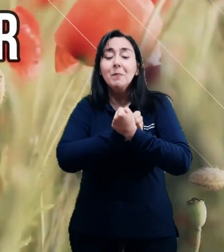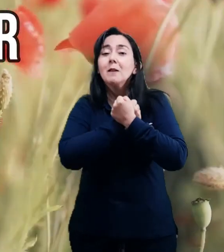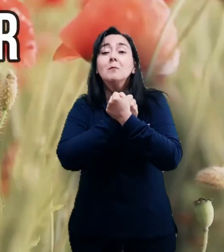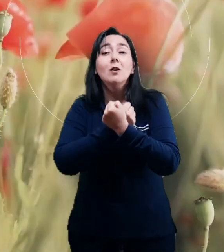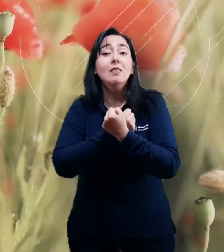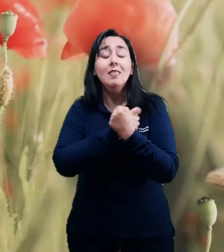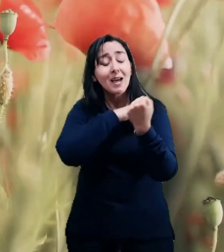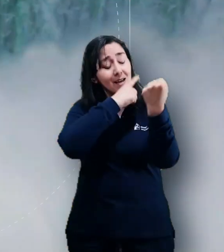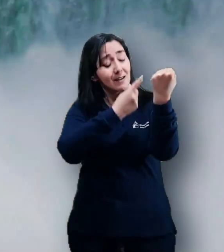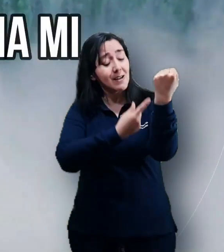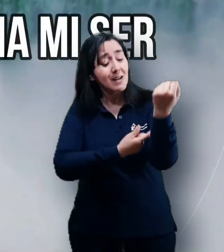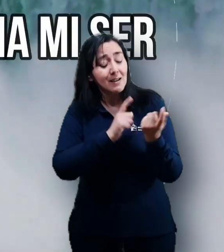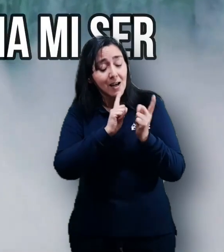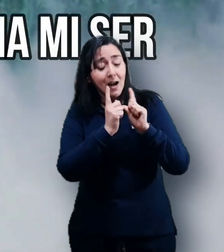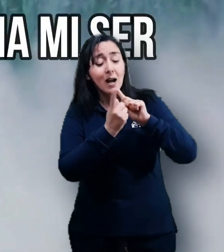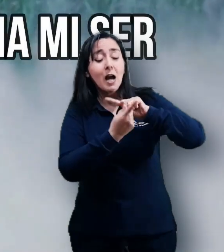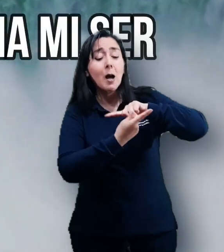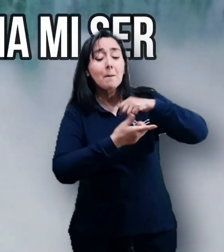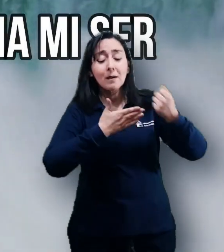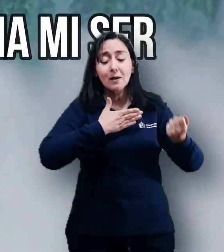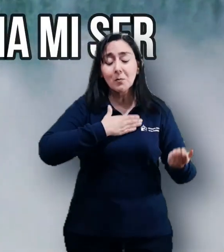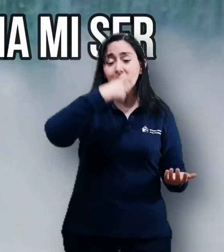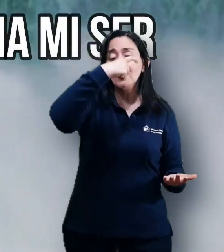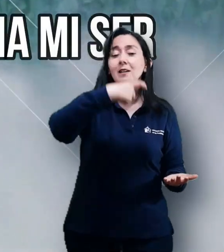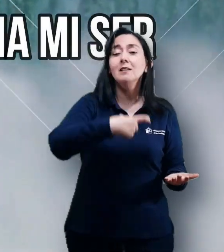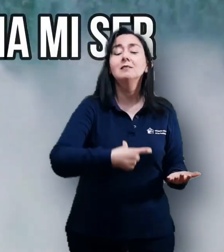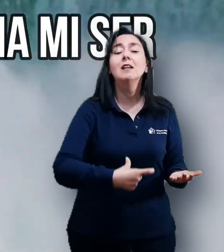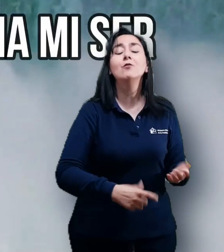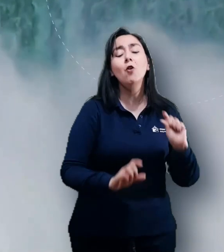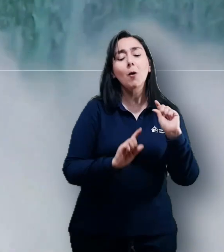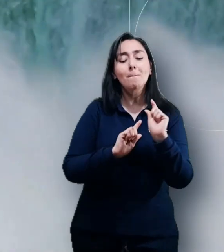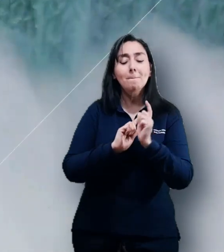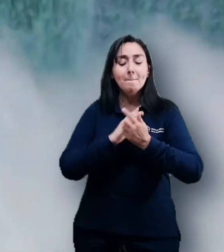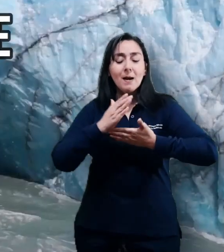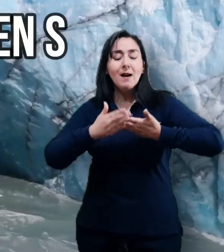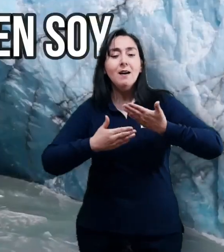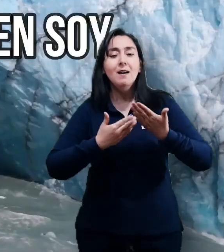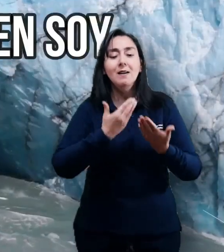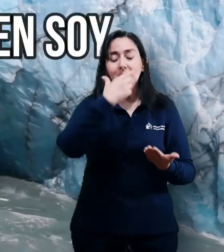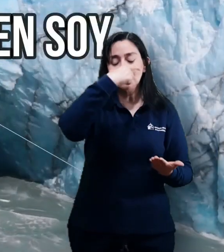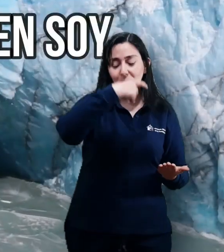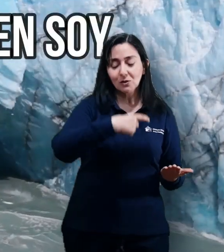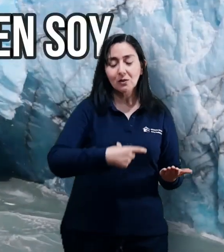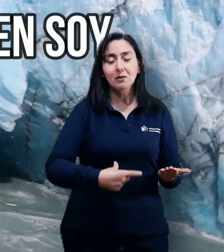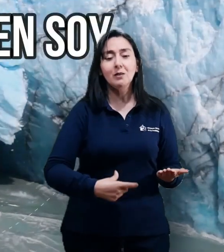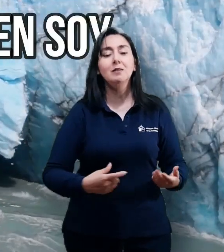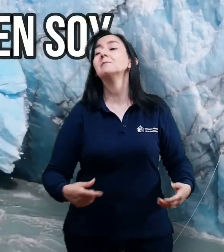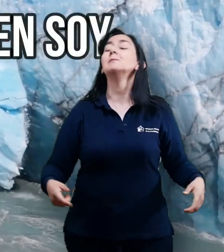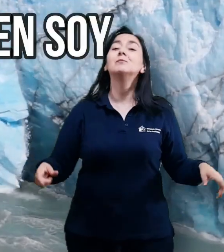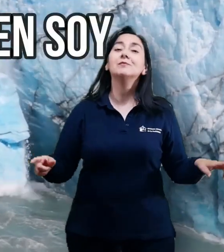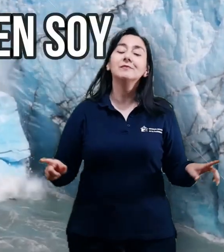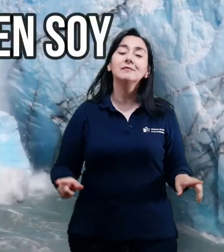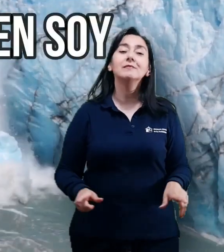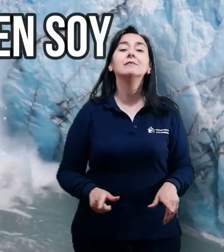El poder que cambia mi ser, transforma a quien no